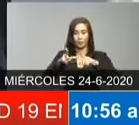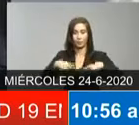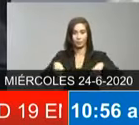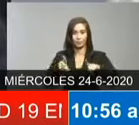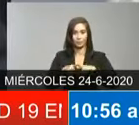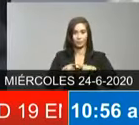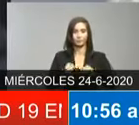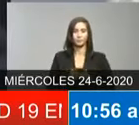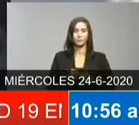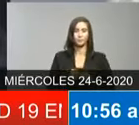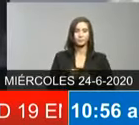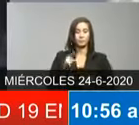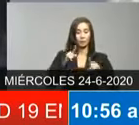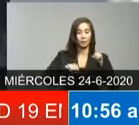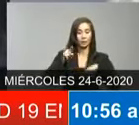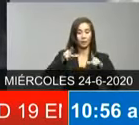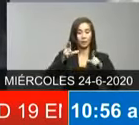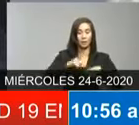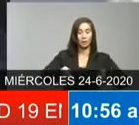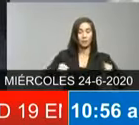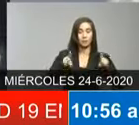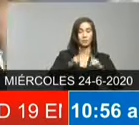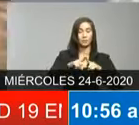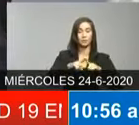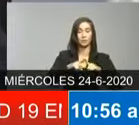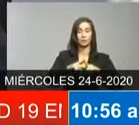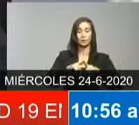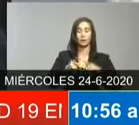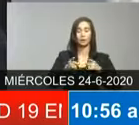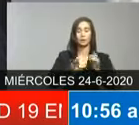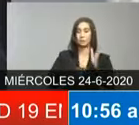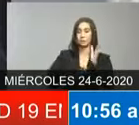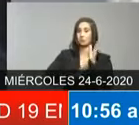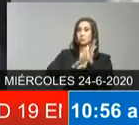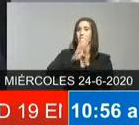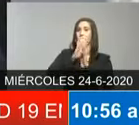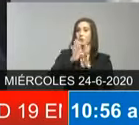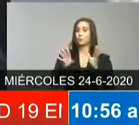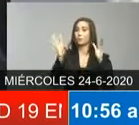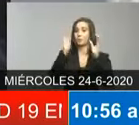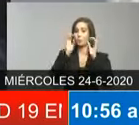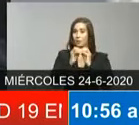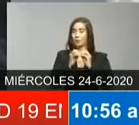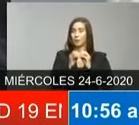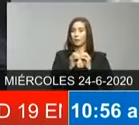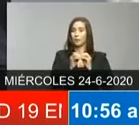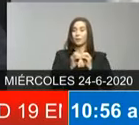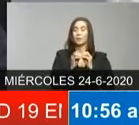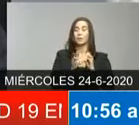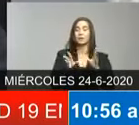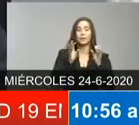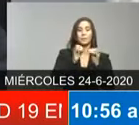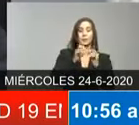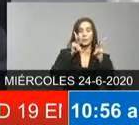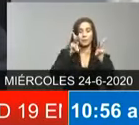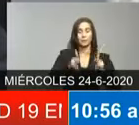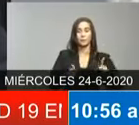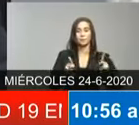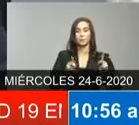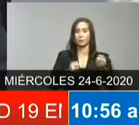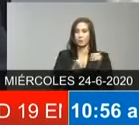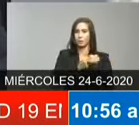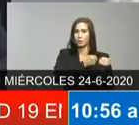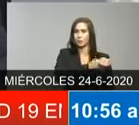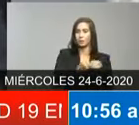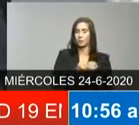barrios tienen un nivel de desarrollo mucho mayor que en otros y por tanto la participación es variable en